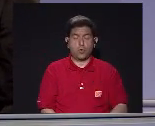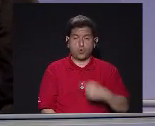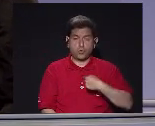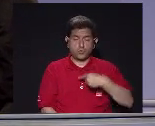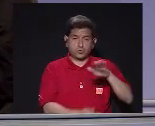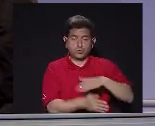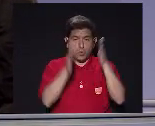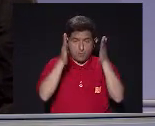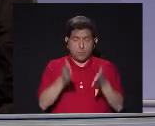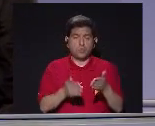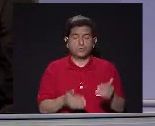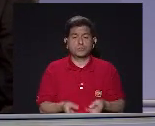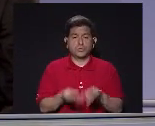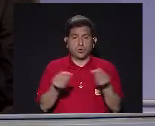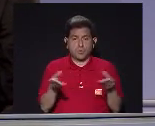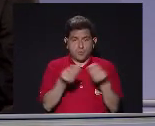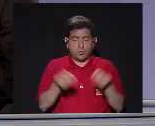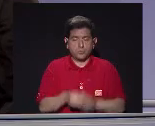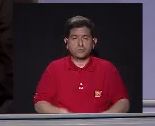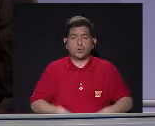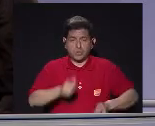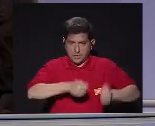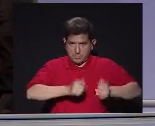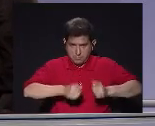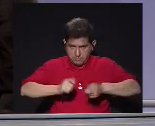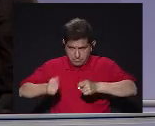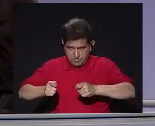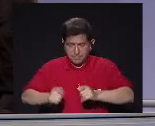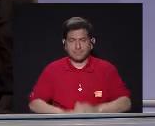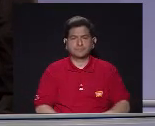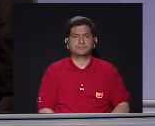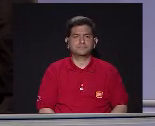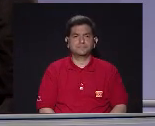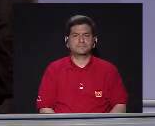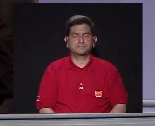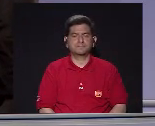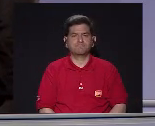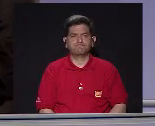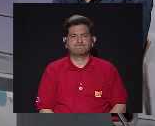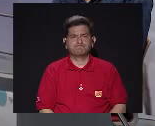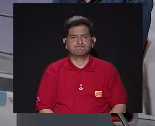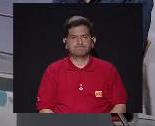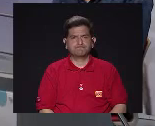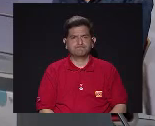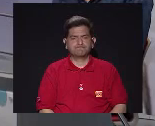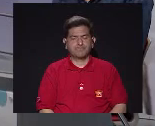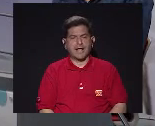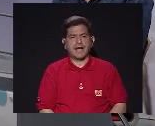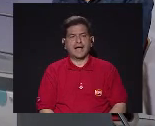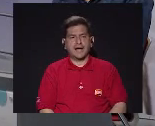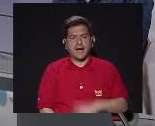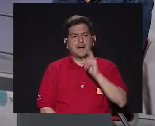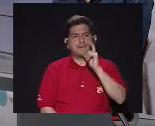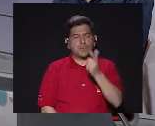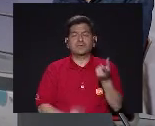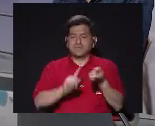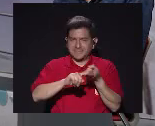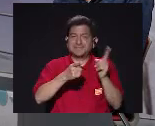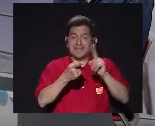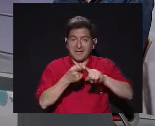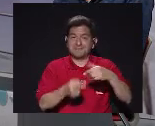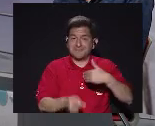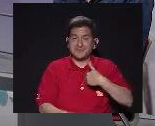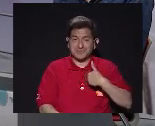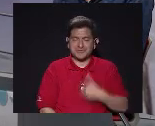Yo soy músico Productor Percusionista Y Bueno Por dicha Tengo Amigos